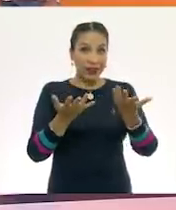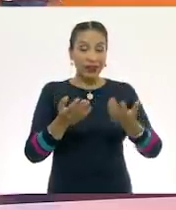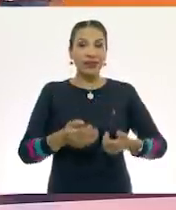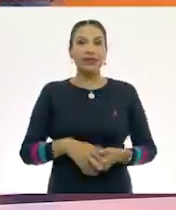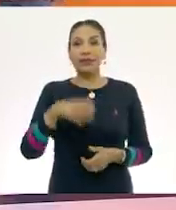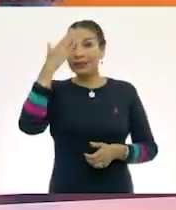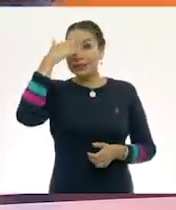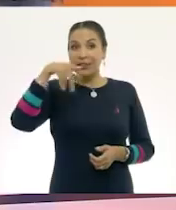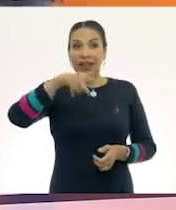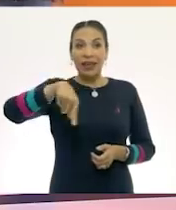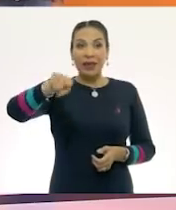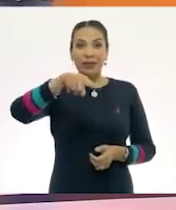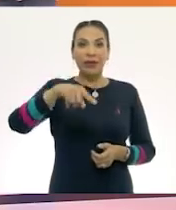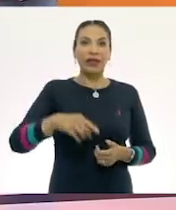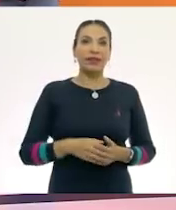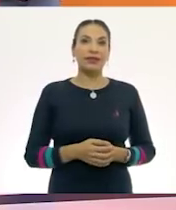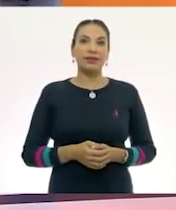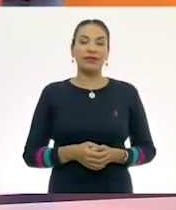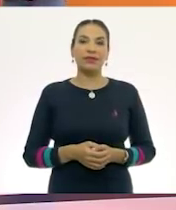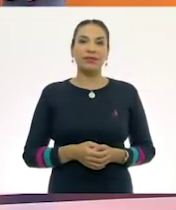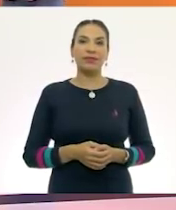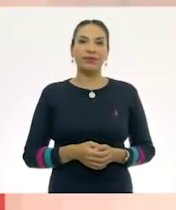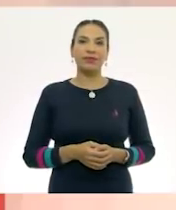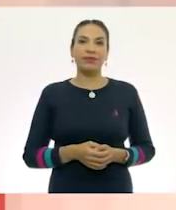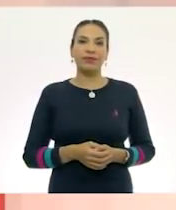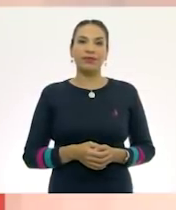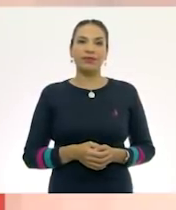¿Lo saben? Ay,